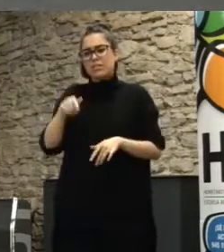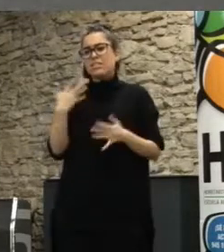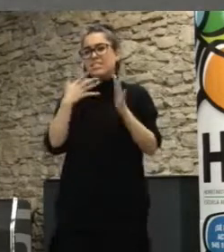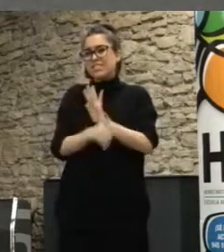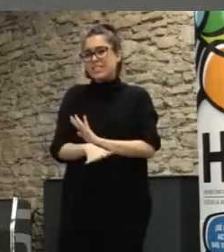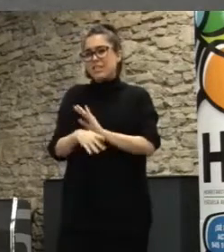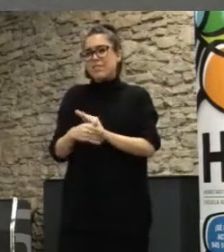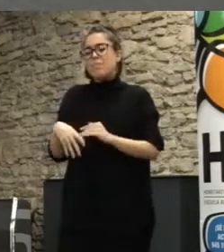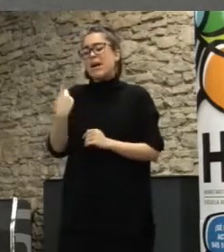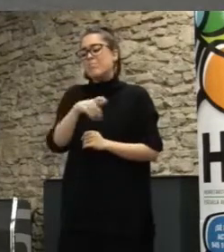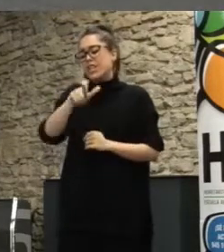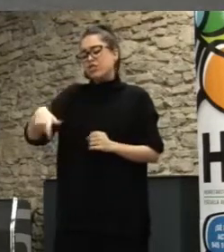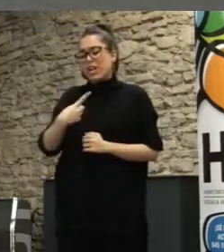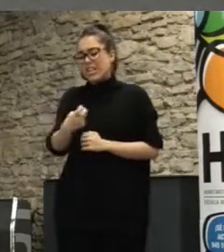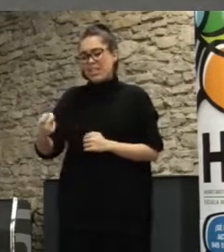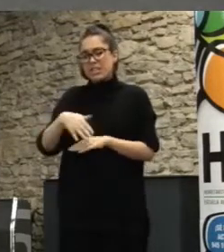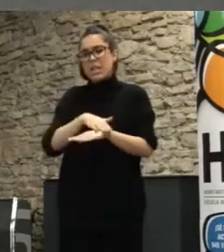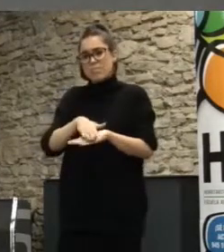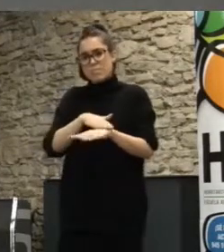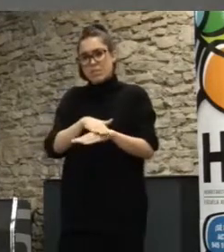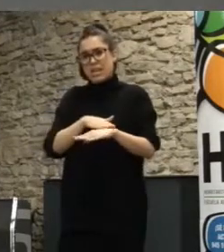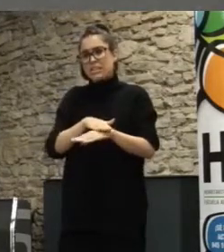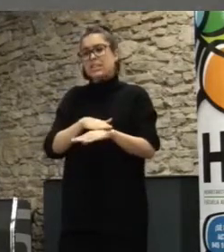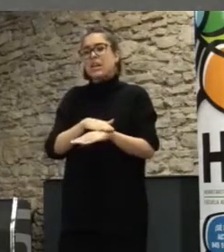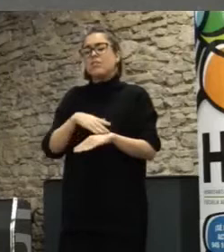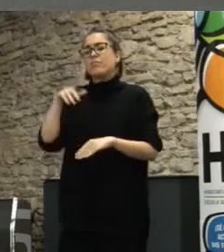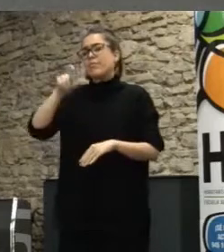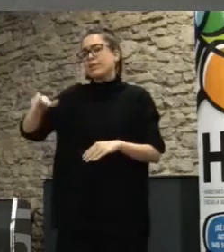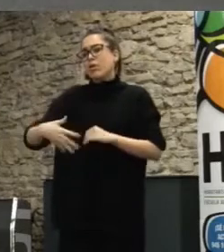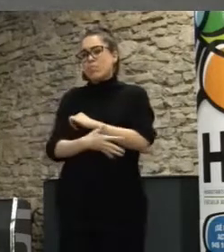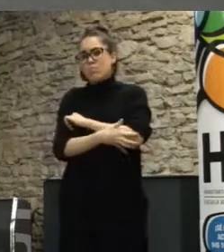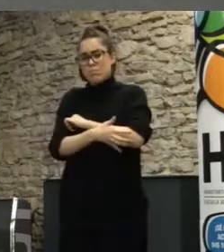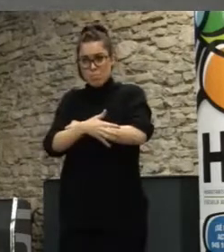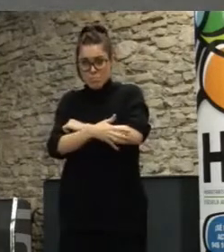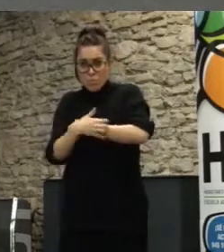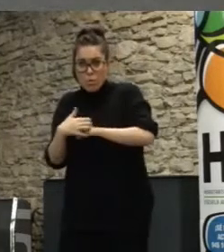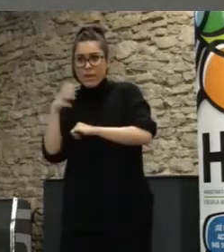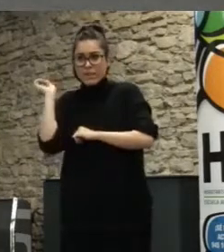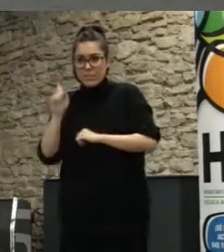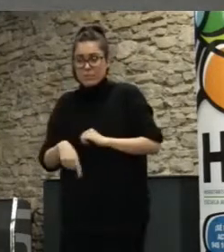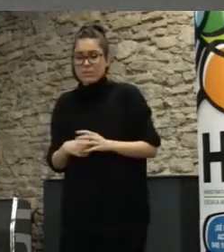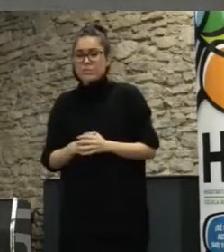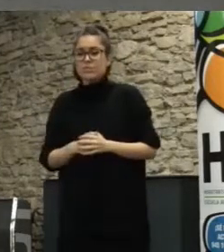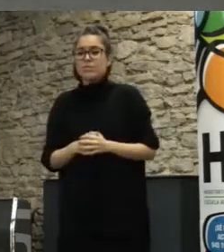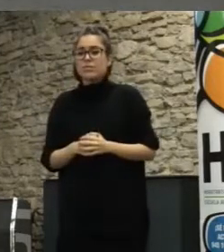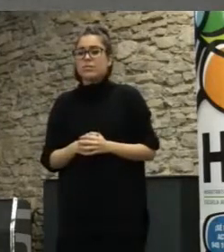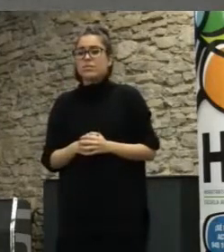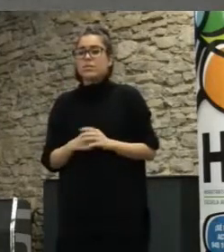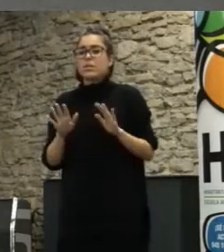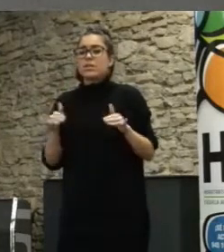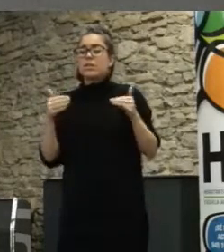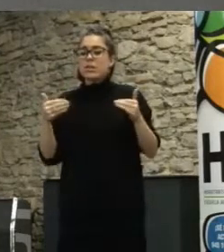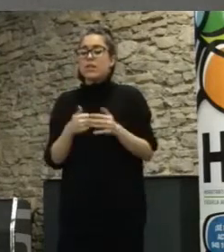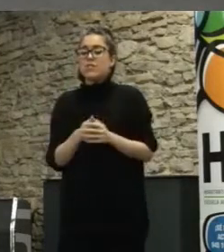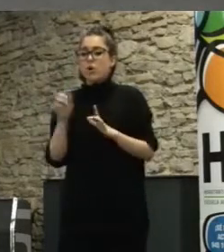básicas con gente más carente con porcentajes más pobres de la población que es verdad que por eso también ha habido un cambio de